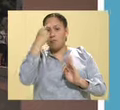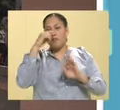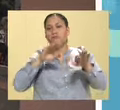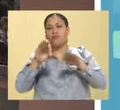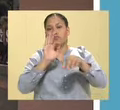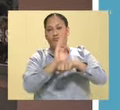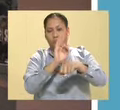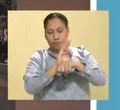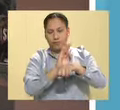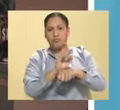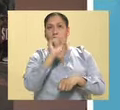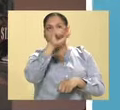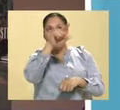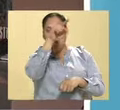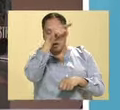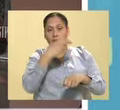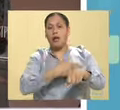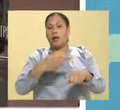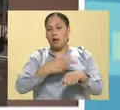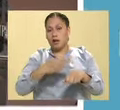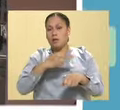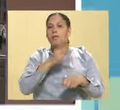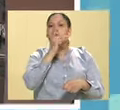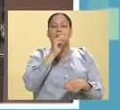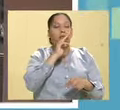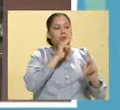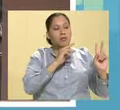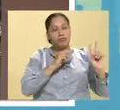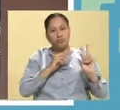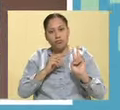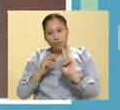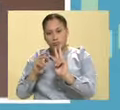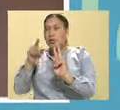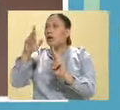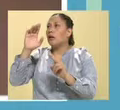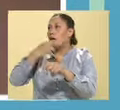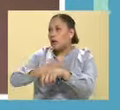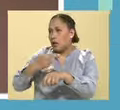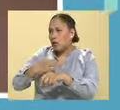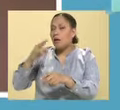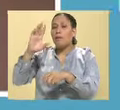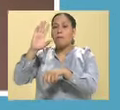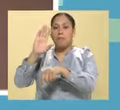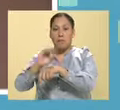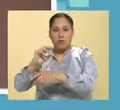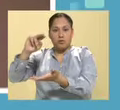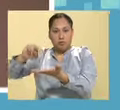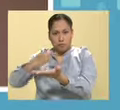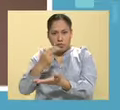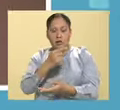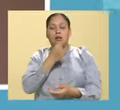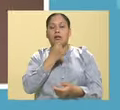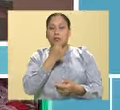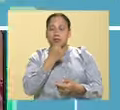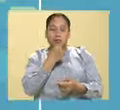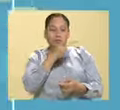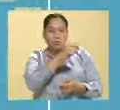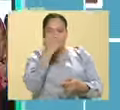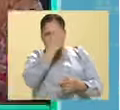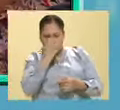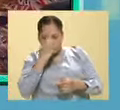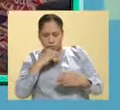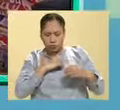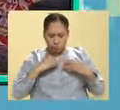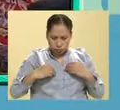y ahí se hace este trámite por parte de los padres, tienen que acudir los padres, firmar el permiso, el menor pasar los certificados